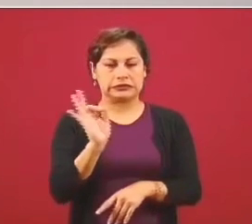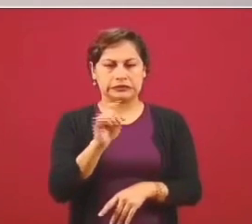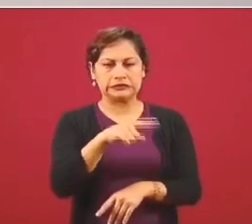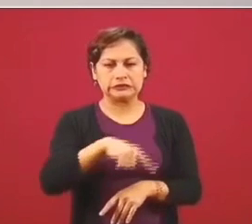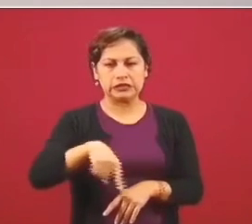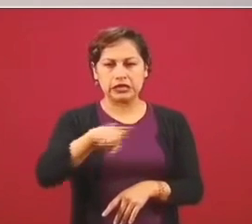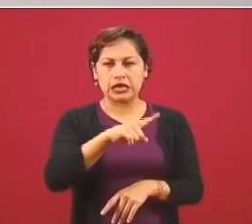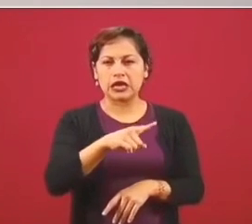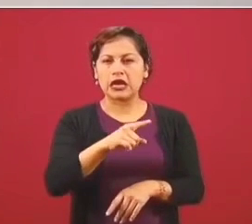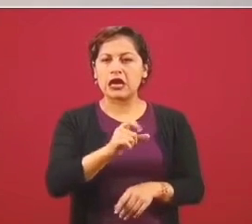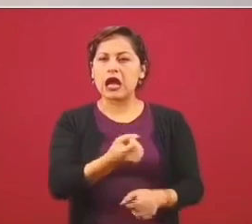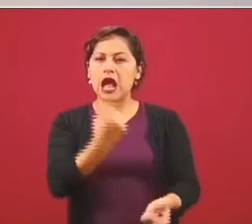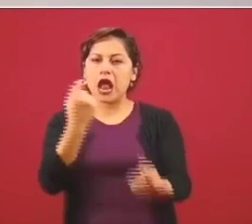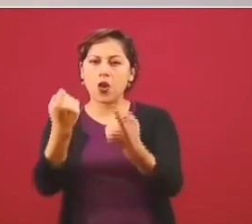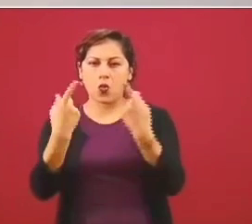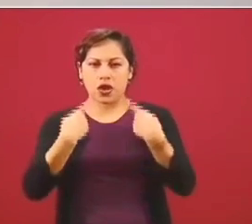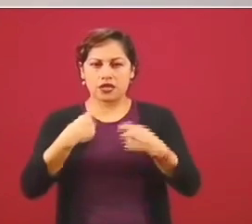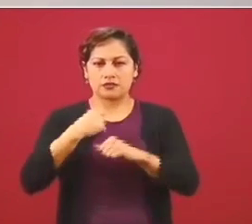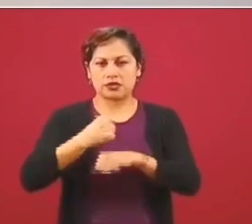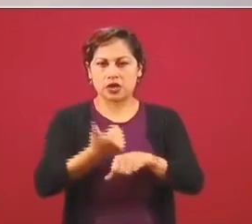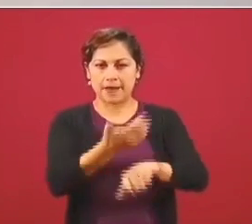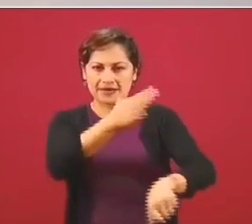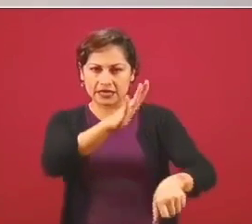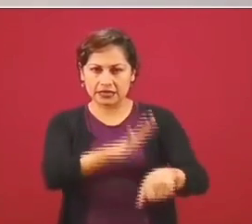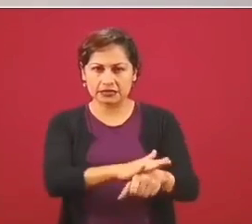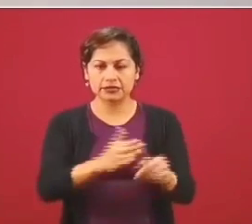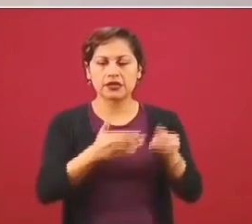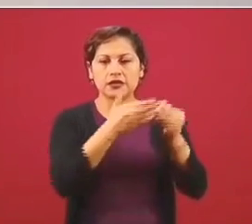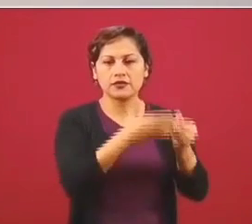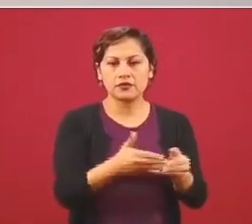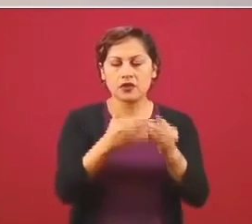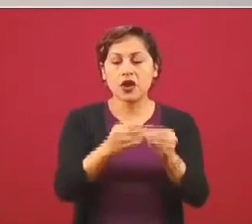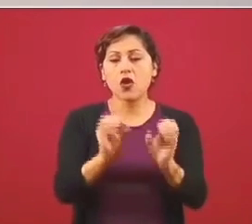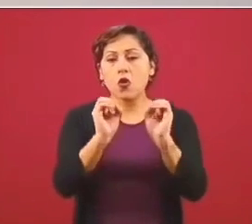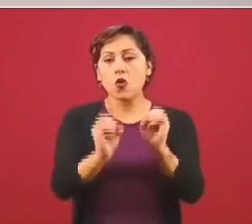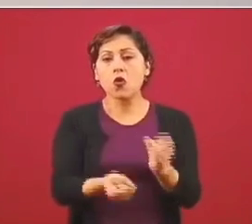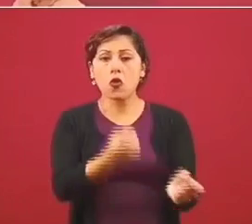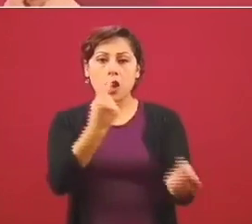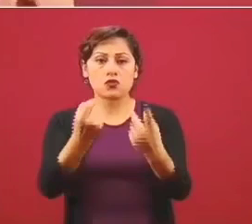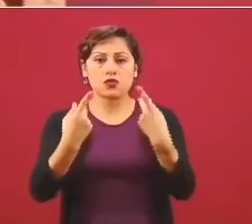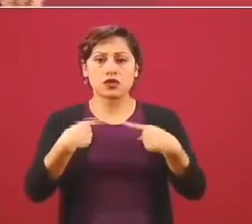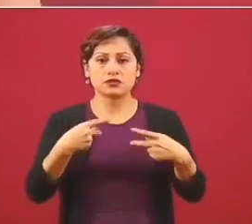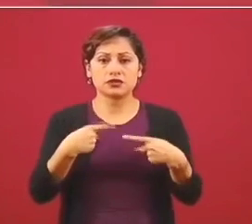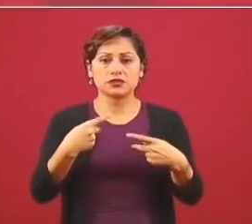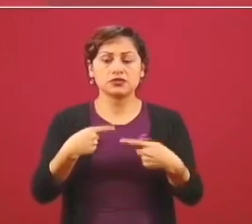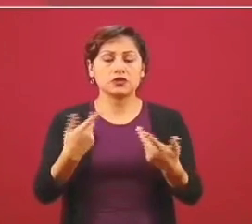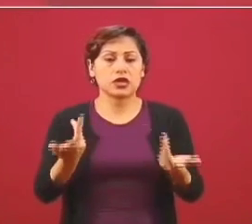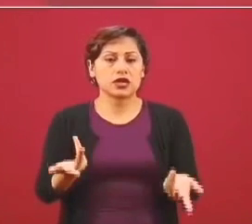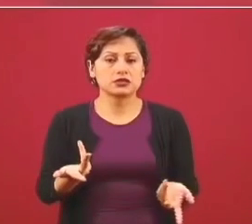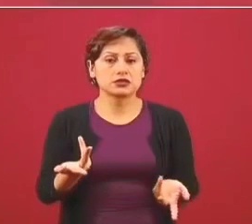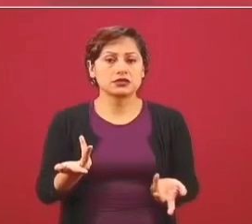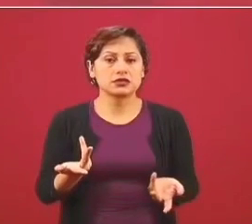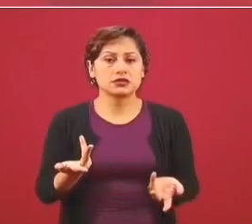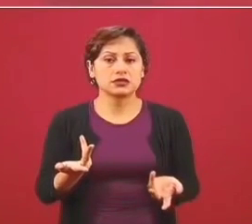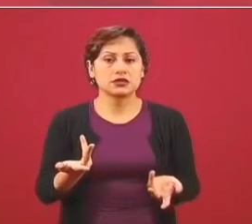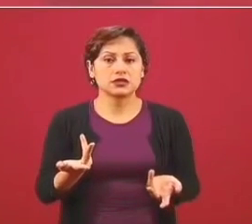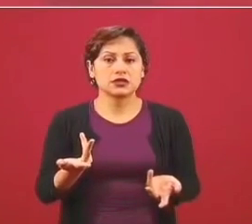directamente de empleados beneficiados o beneficiarios del